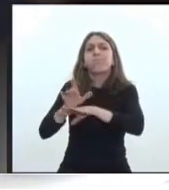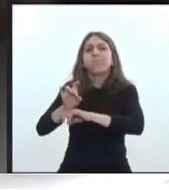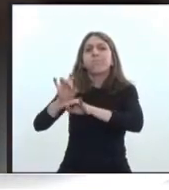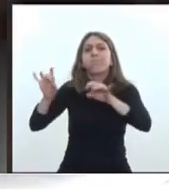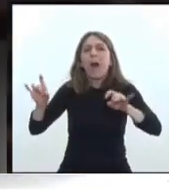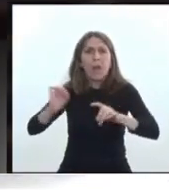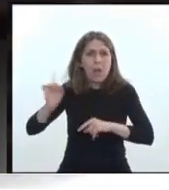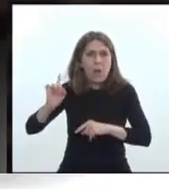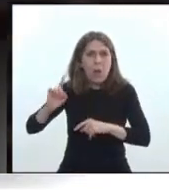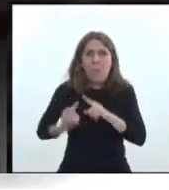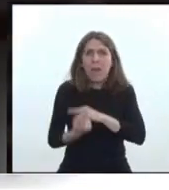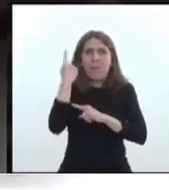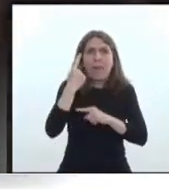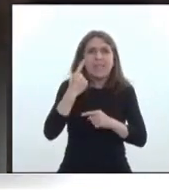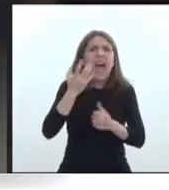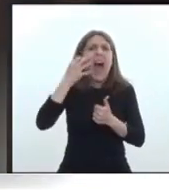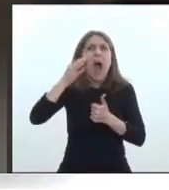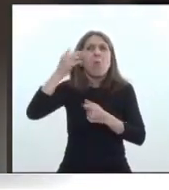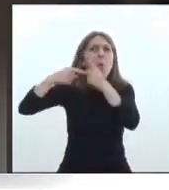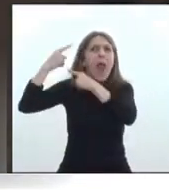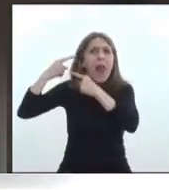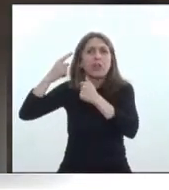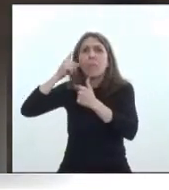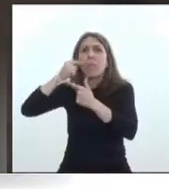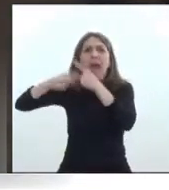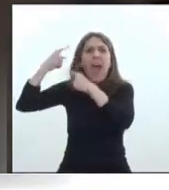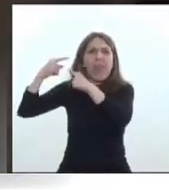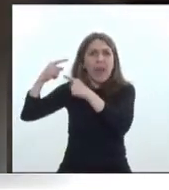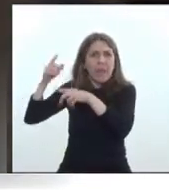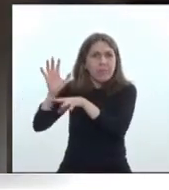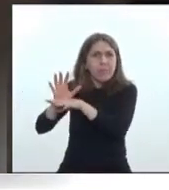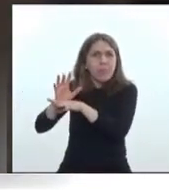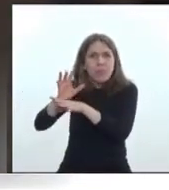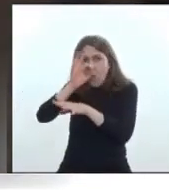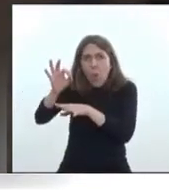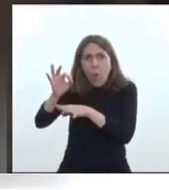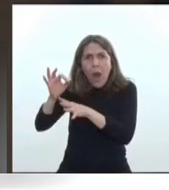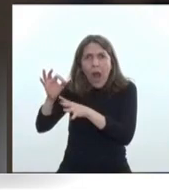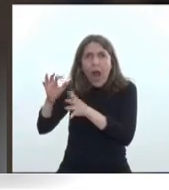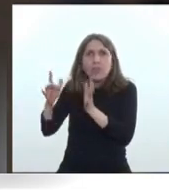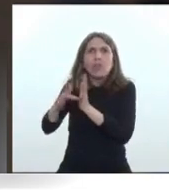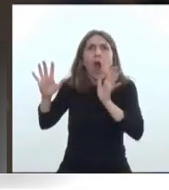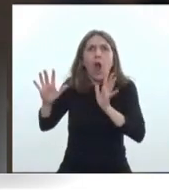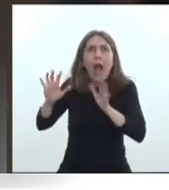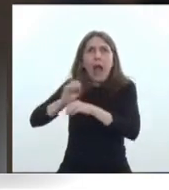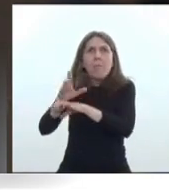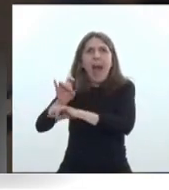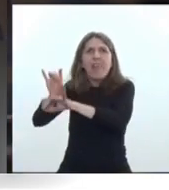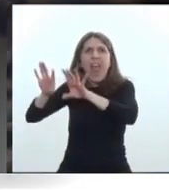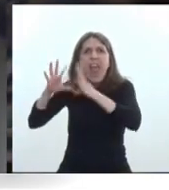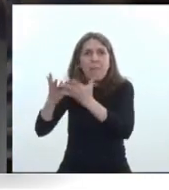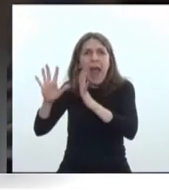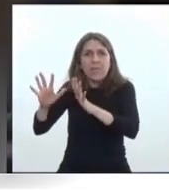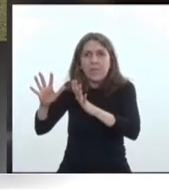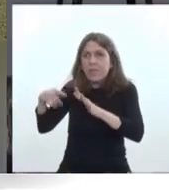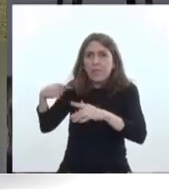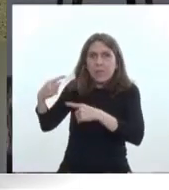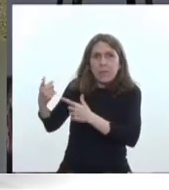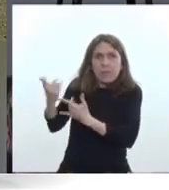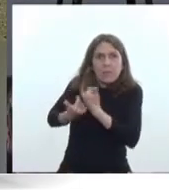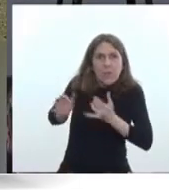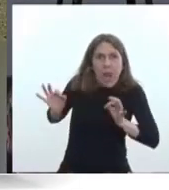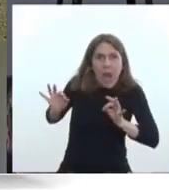Nuestros abuelos, nuestros padres no nos enseñaron de qué se trataba. y tenemos que experimentar sobre la marcha.